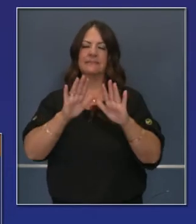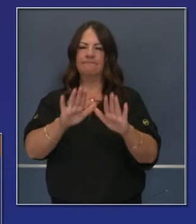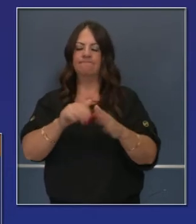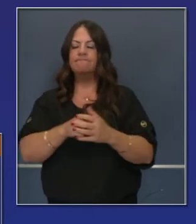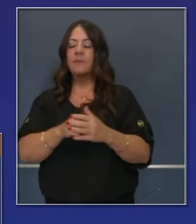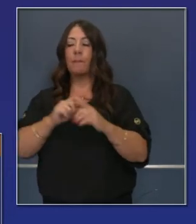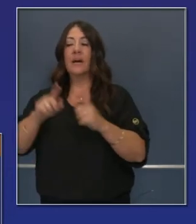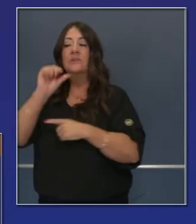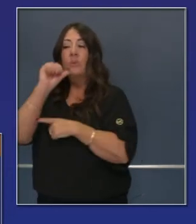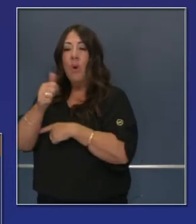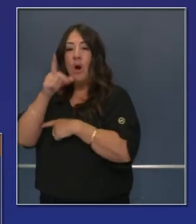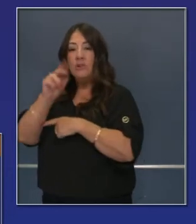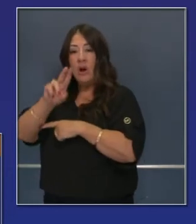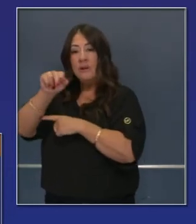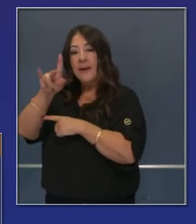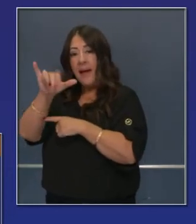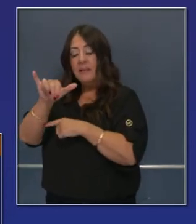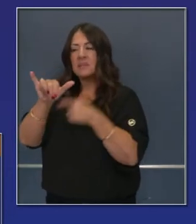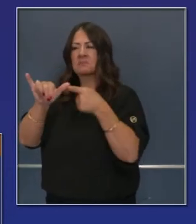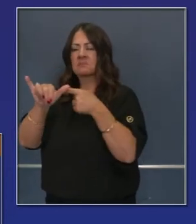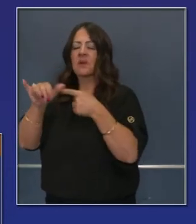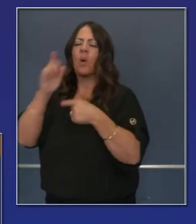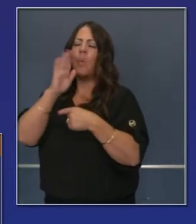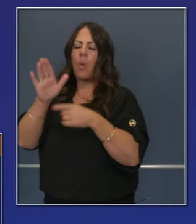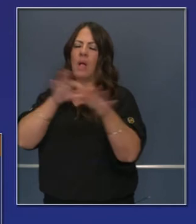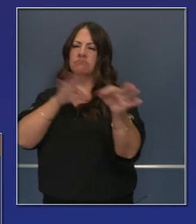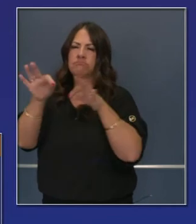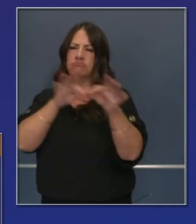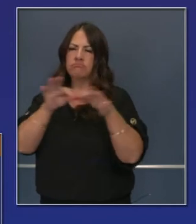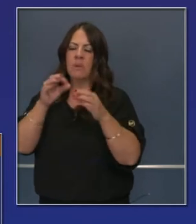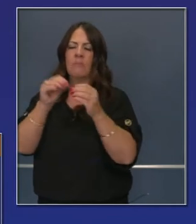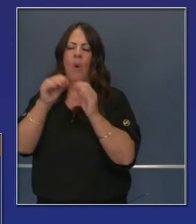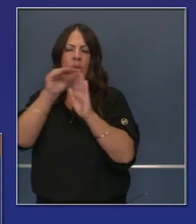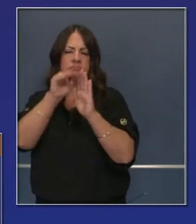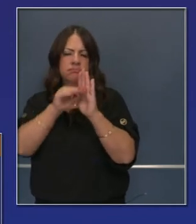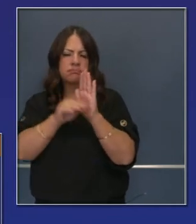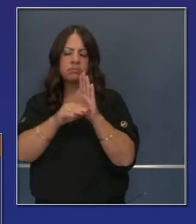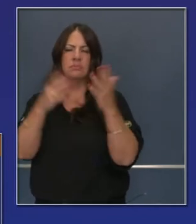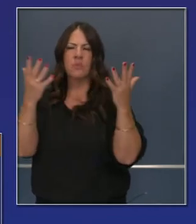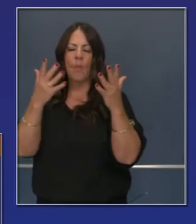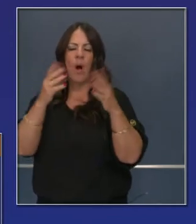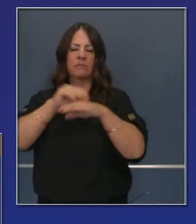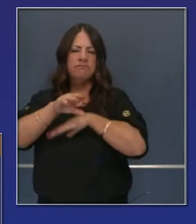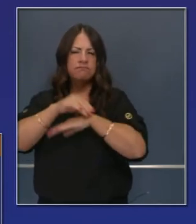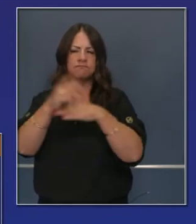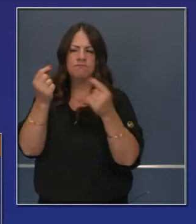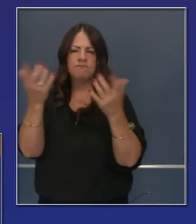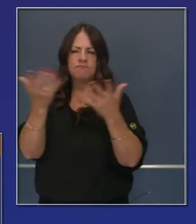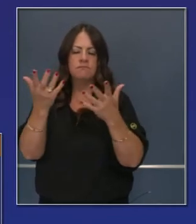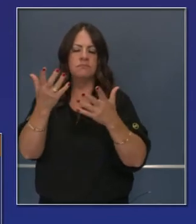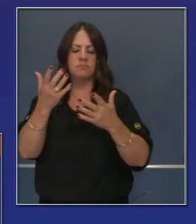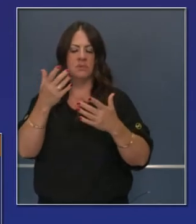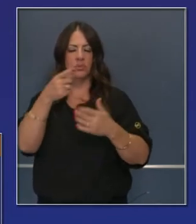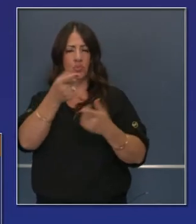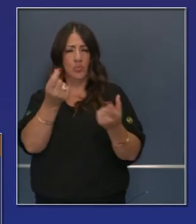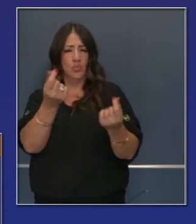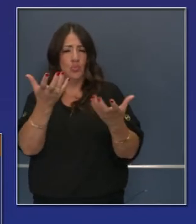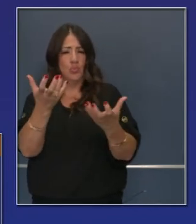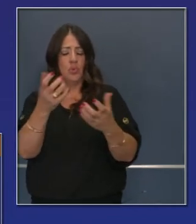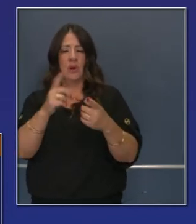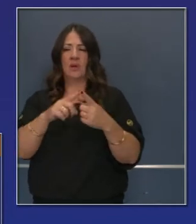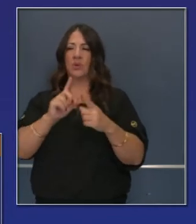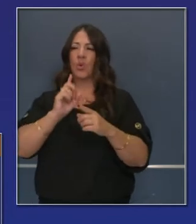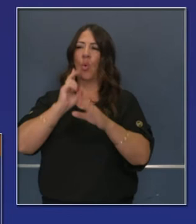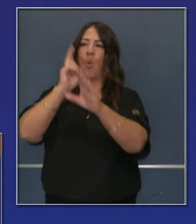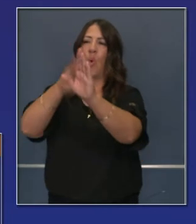ganas de obtener reglamentos. doctor Ghali les va a dar una reseña mañana en algunas de estas industrias, como los deportes, por